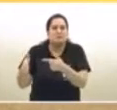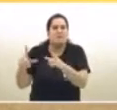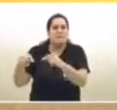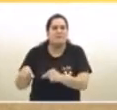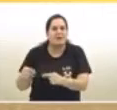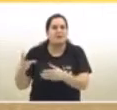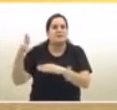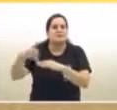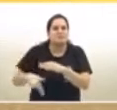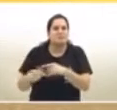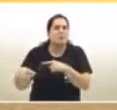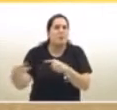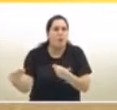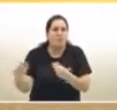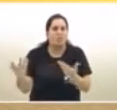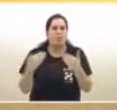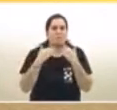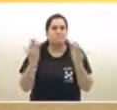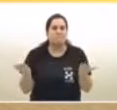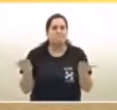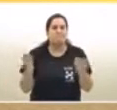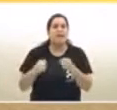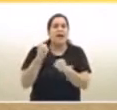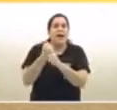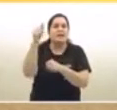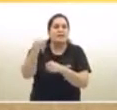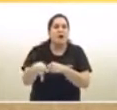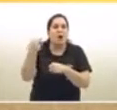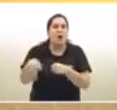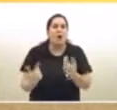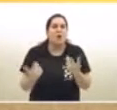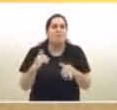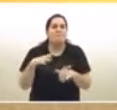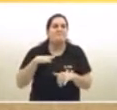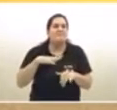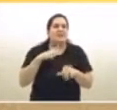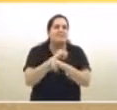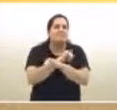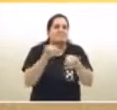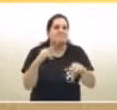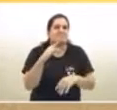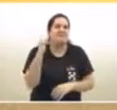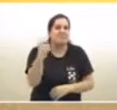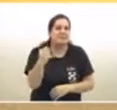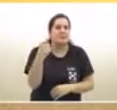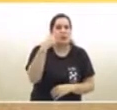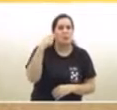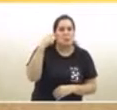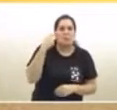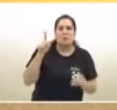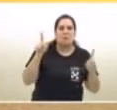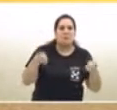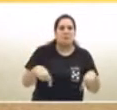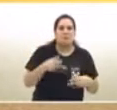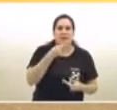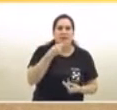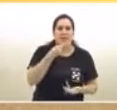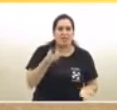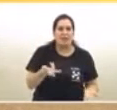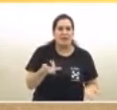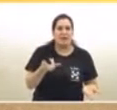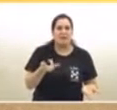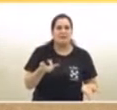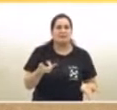este aislamiento, porque hasta ahora no ha habido ninguna comunicación de parte del presidente Alberto Fernández que se ha